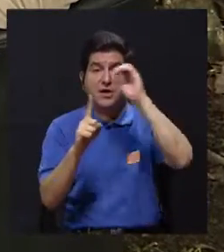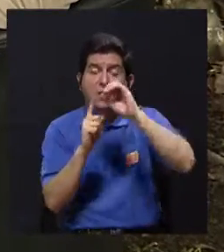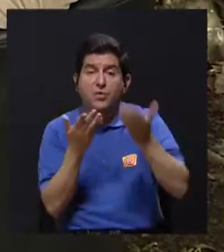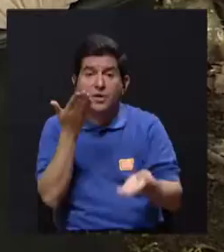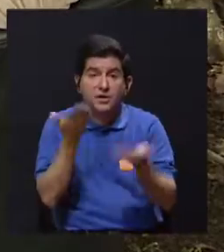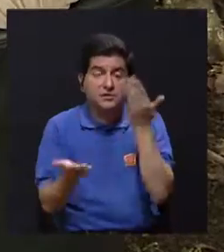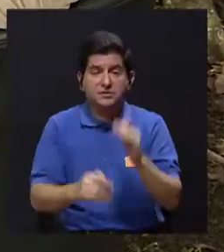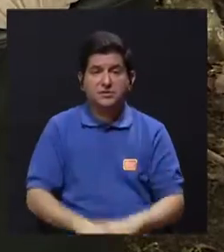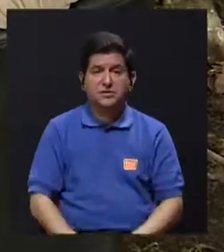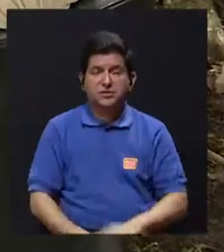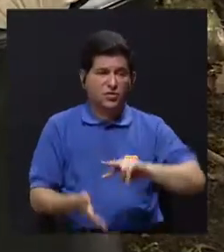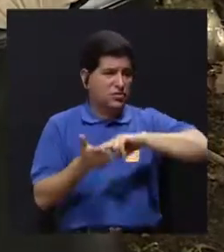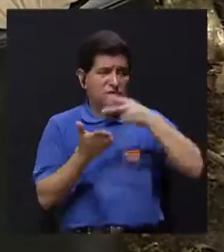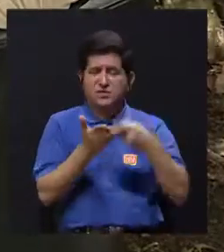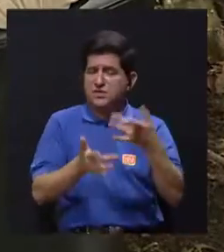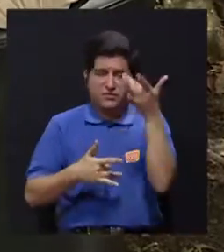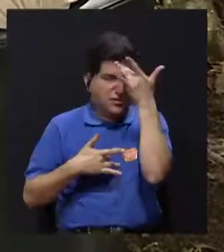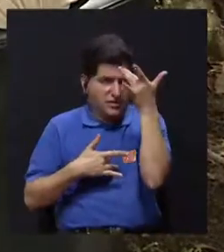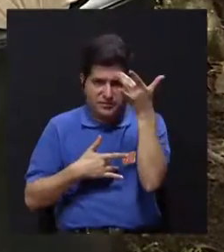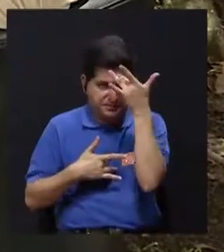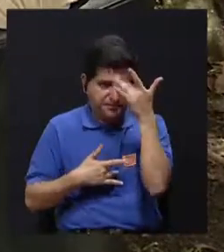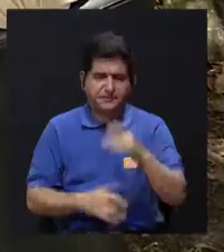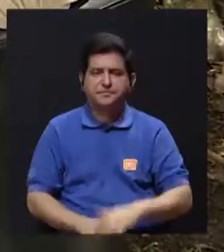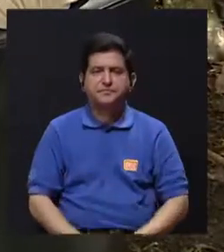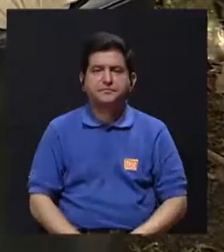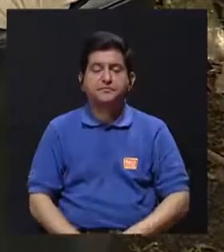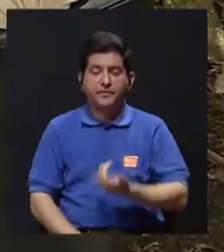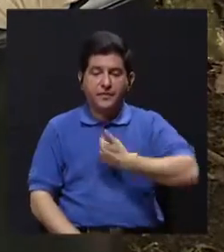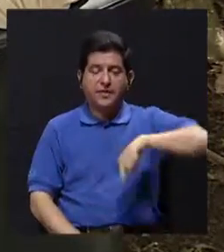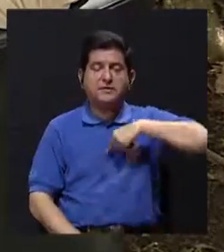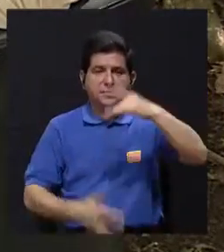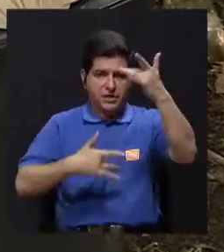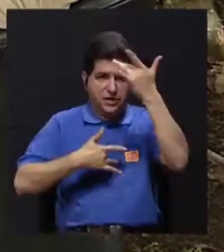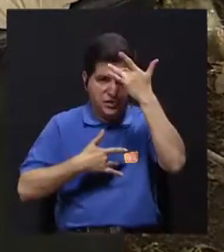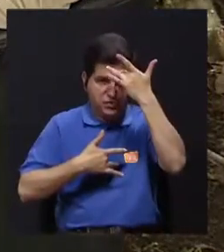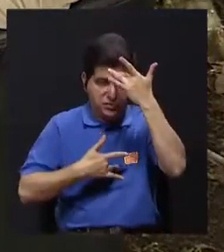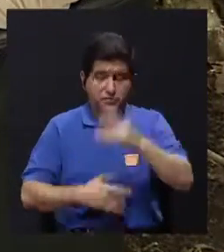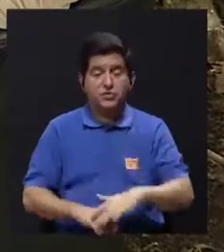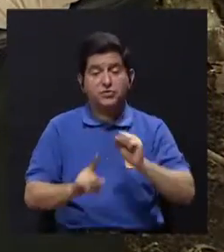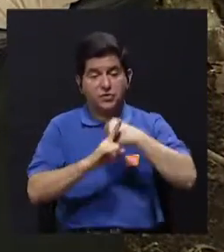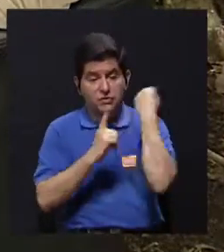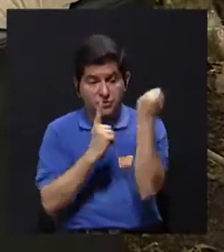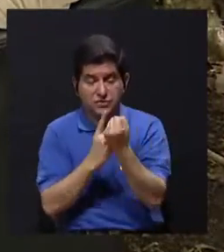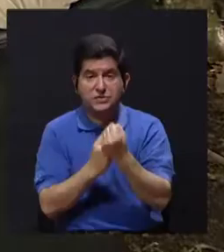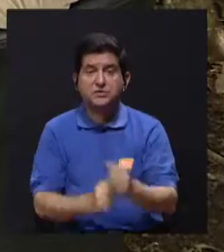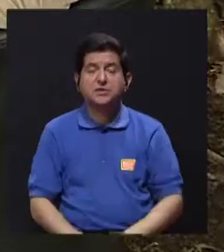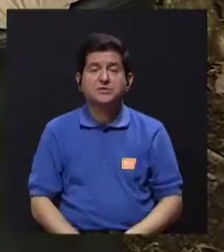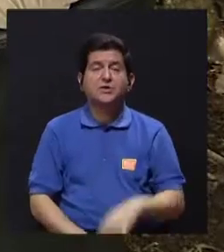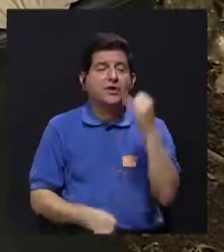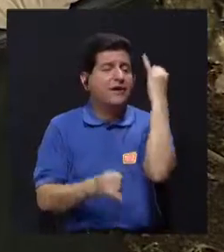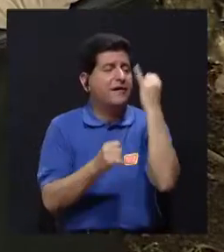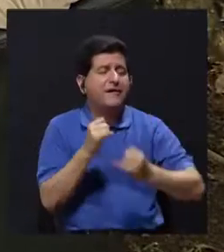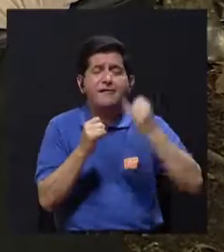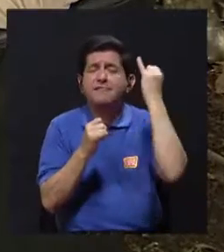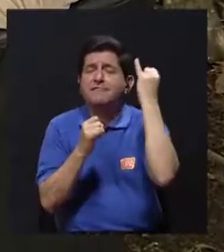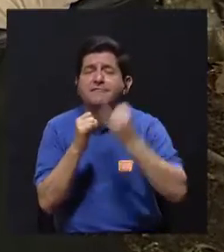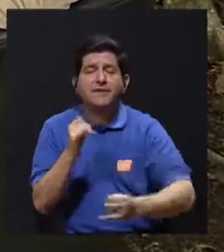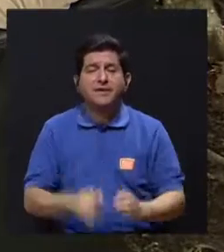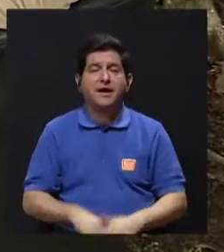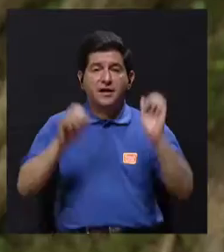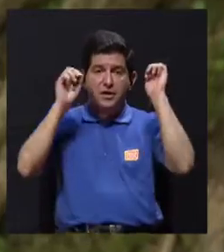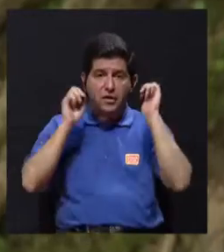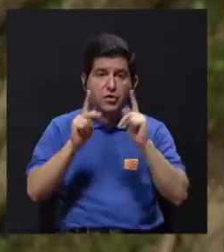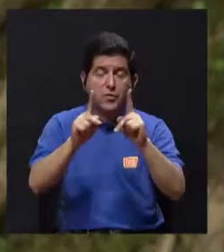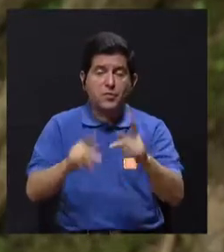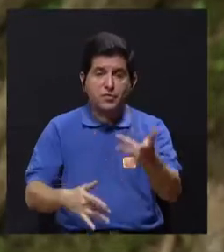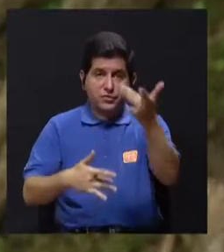el objetivo tal vez no sería no enfermarnos sino que cuando nos vayamos a enfermar y nos toca enfermarnos sea al puro, puro, puro final